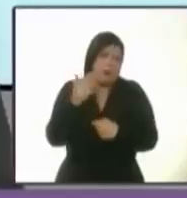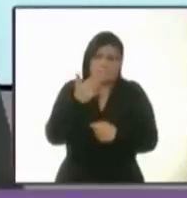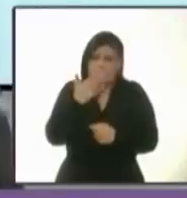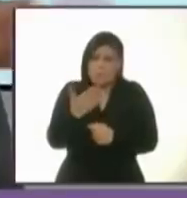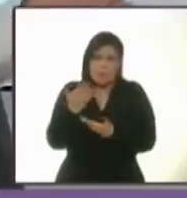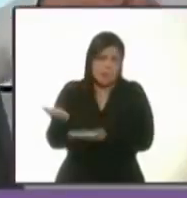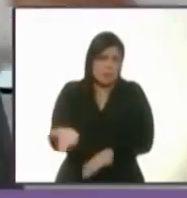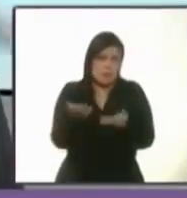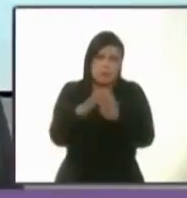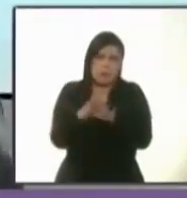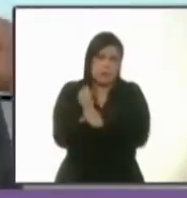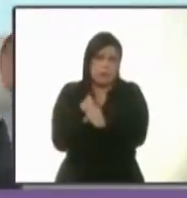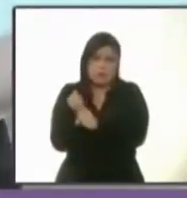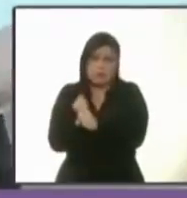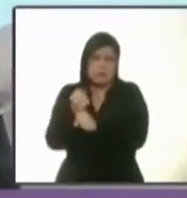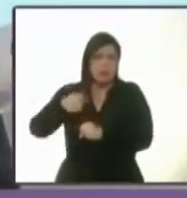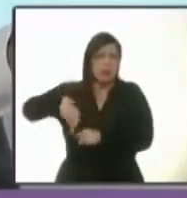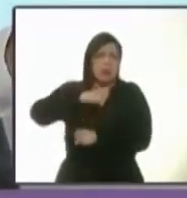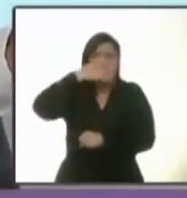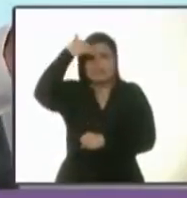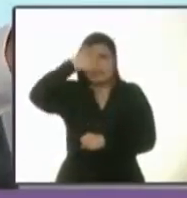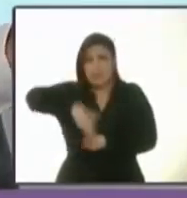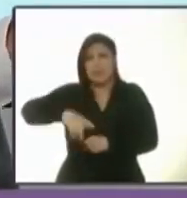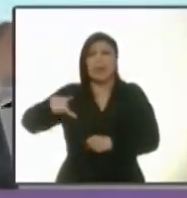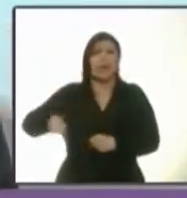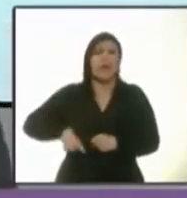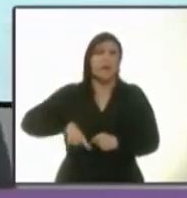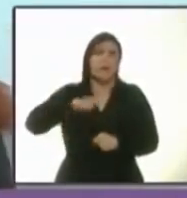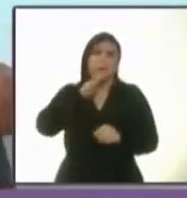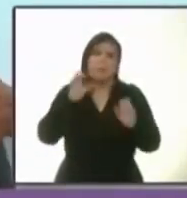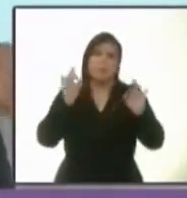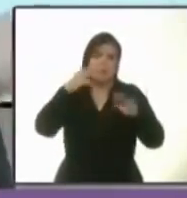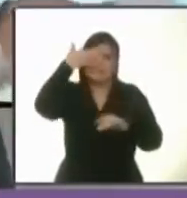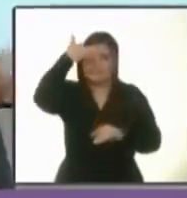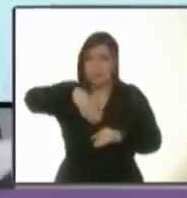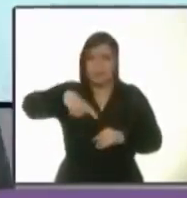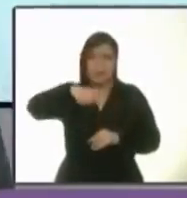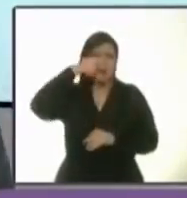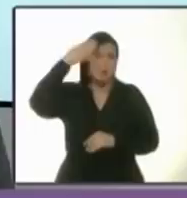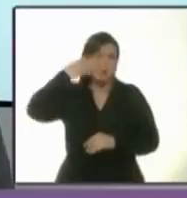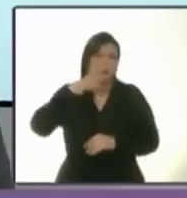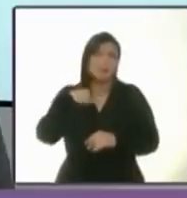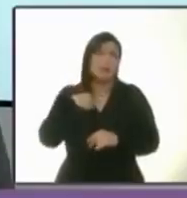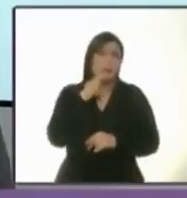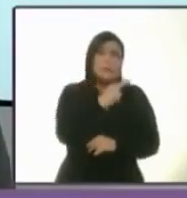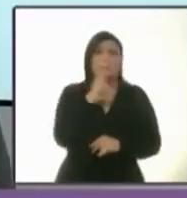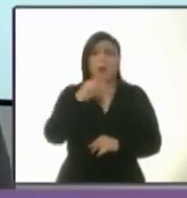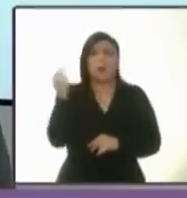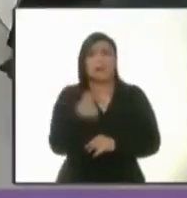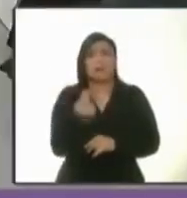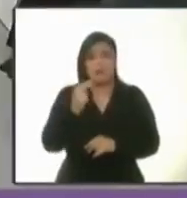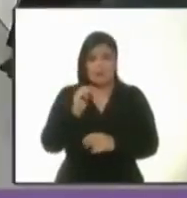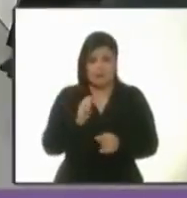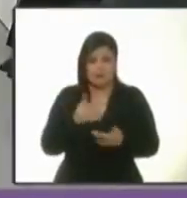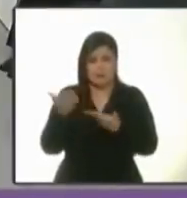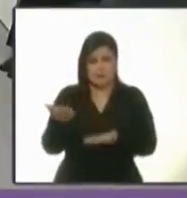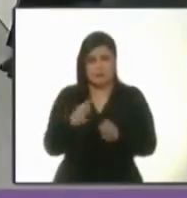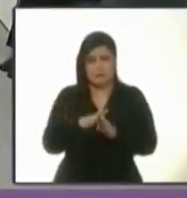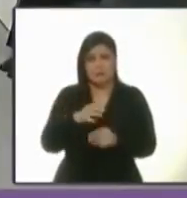que se tenga que investigar y todo el mundo sabe lo que es el gobierno de Mancera. Yo creo que Alejandra ni hay que contestar. Adelante, candidata.